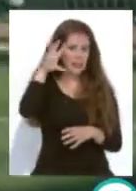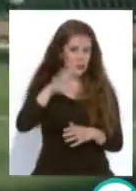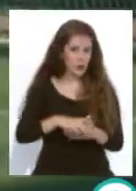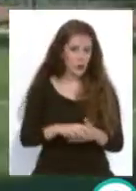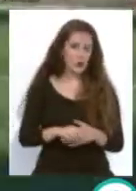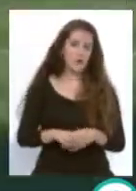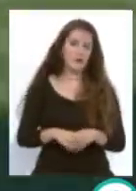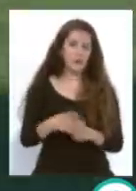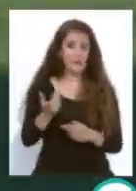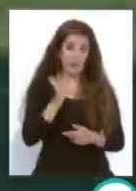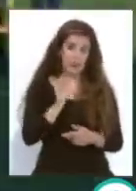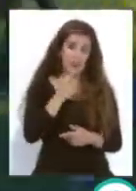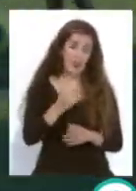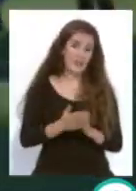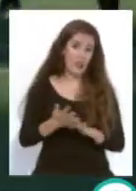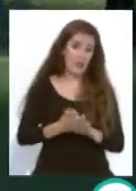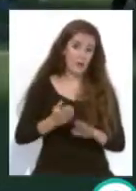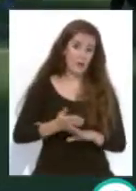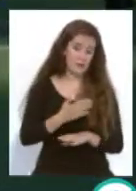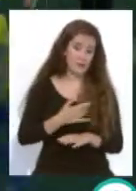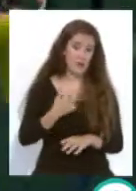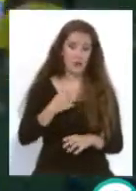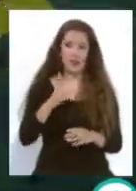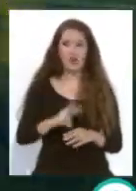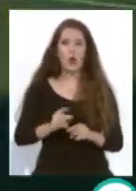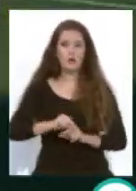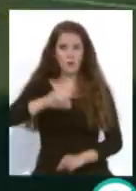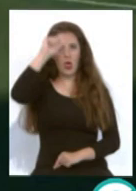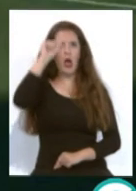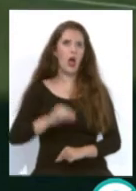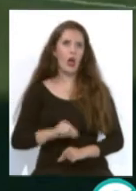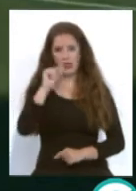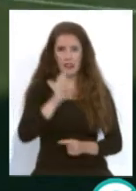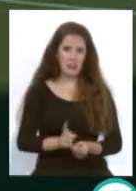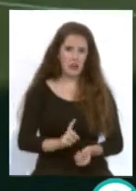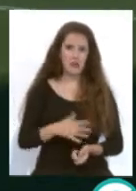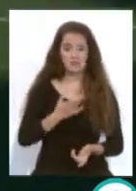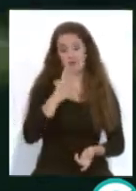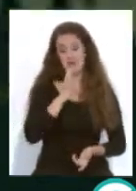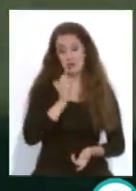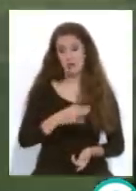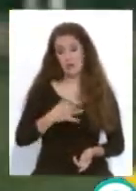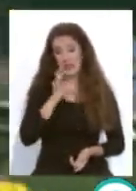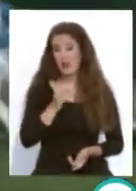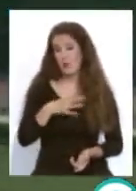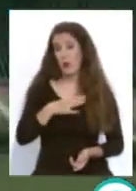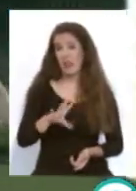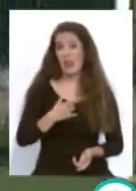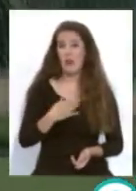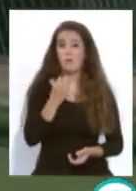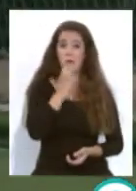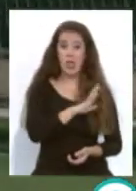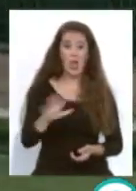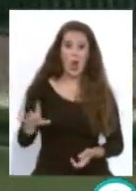te da pie a lo que estábamos hablando al principio que no es de muchísima envergadura y quizás tampoco sea de los mejores de la categoría yo creo que después el mismo